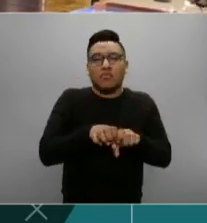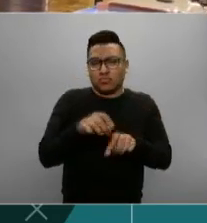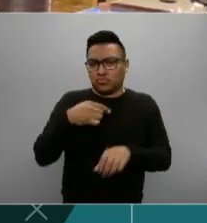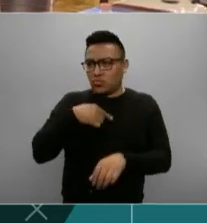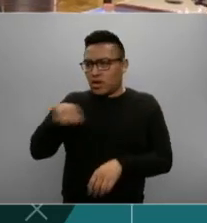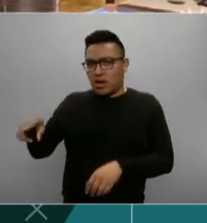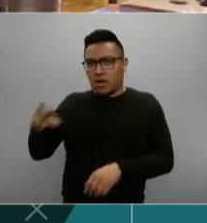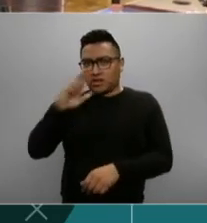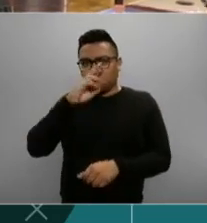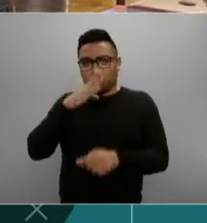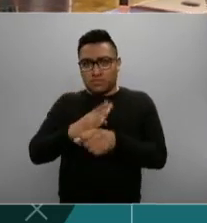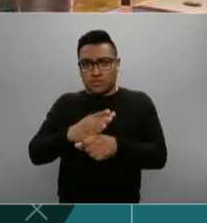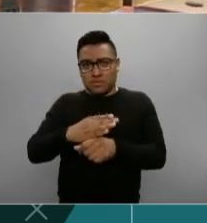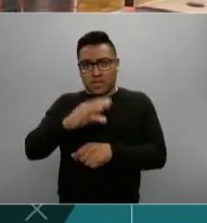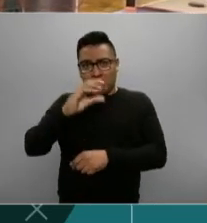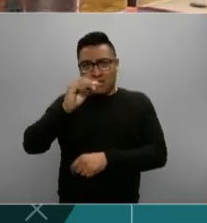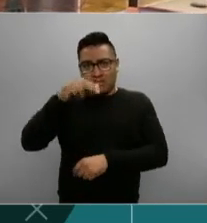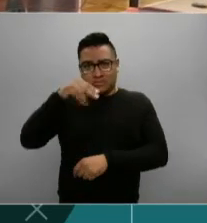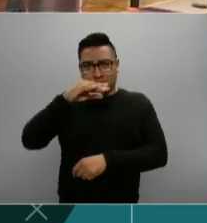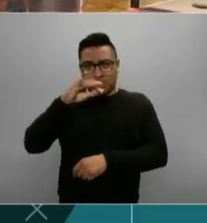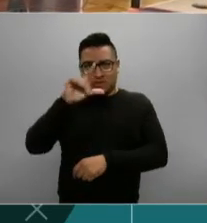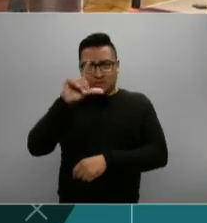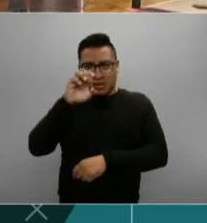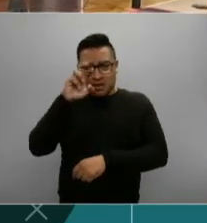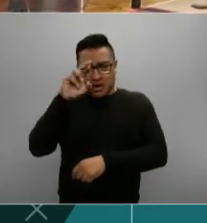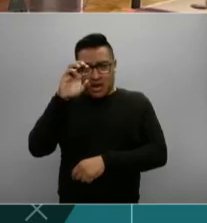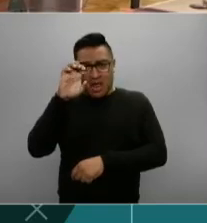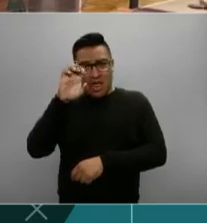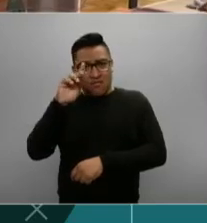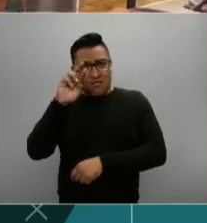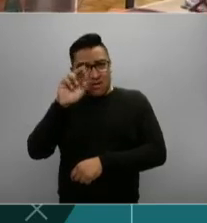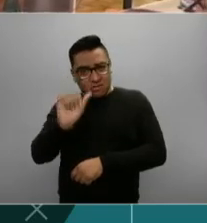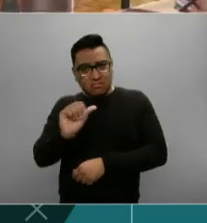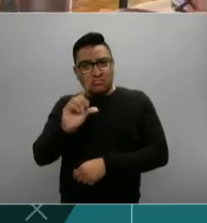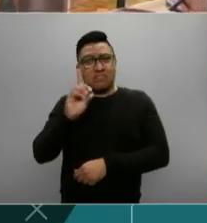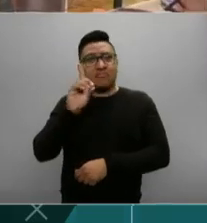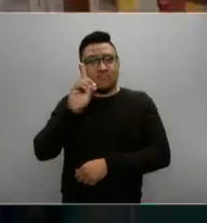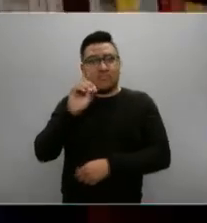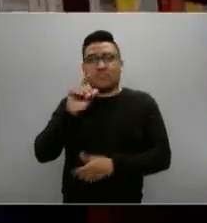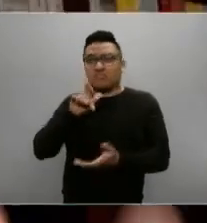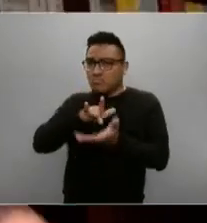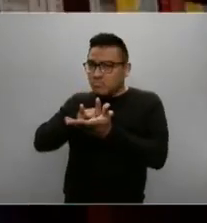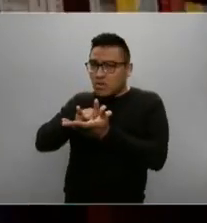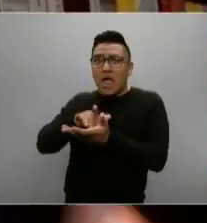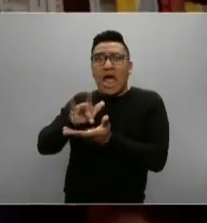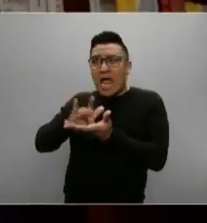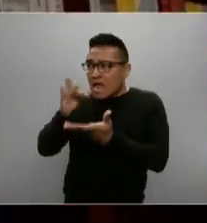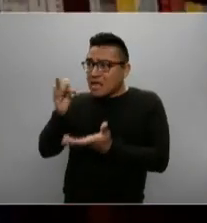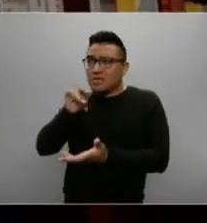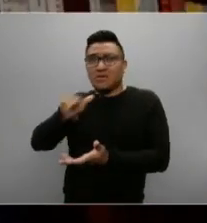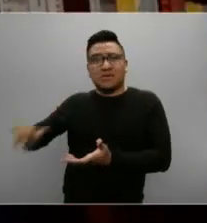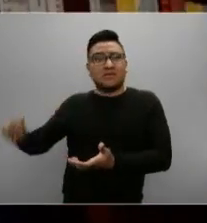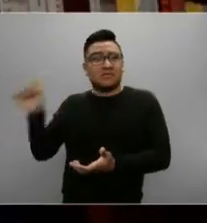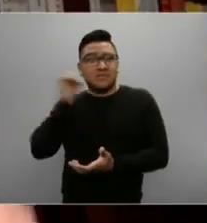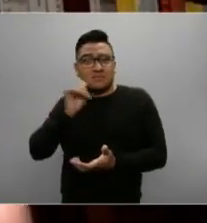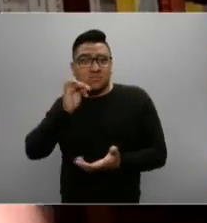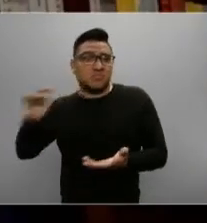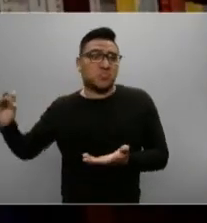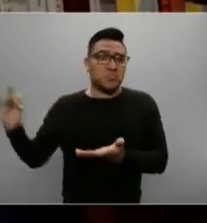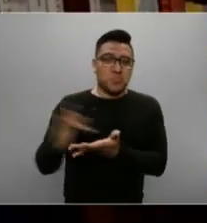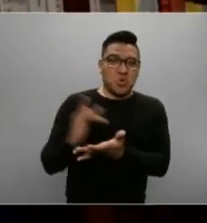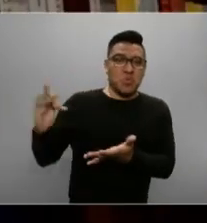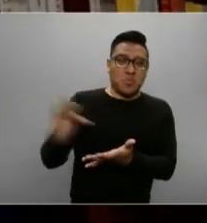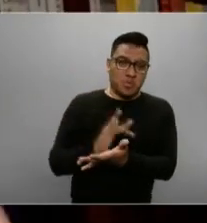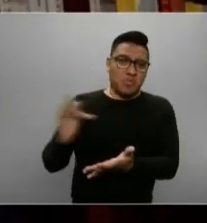libertad y apoyo, y a todo el servicio diplomático de México, porque hubo